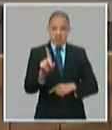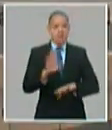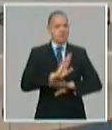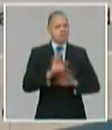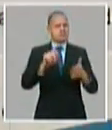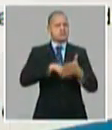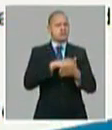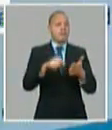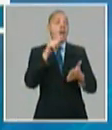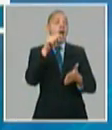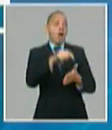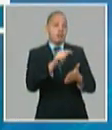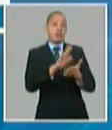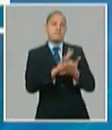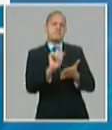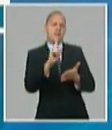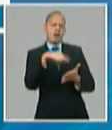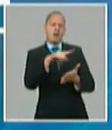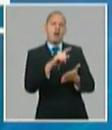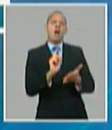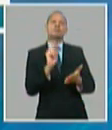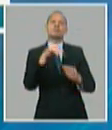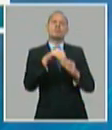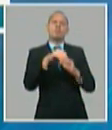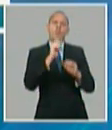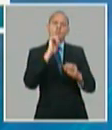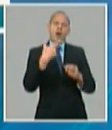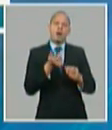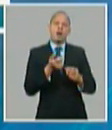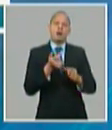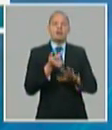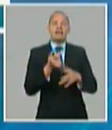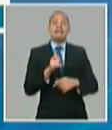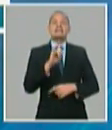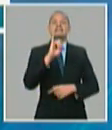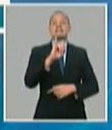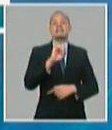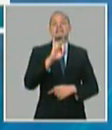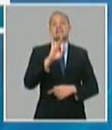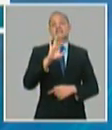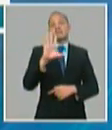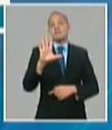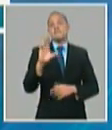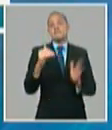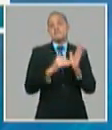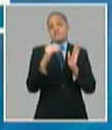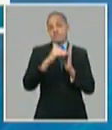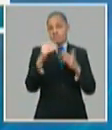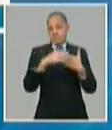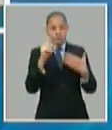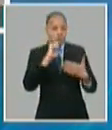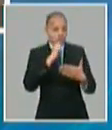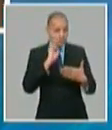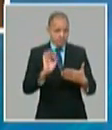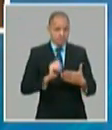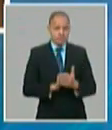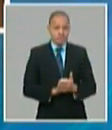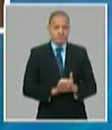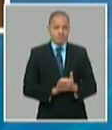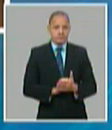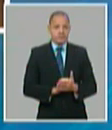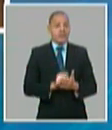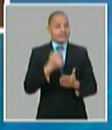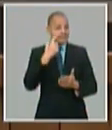planifica concluir inversiones por 675 millones de dólares se ratifica la